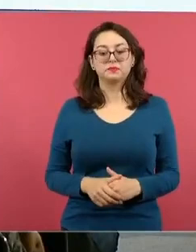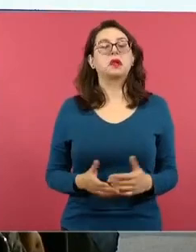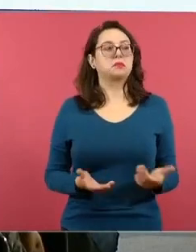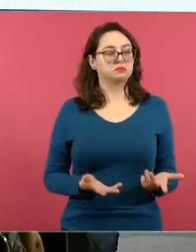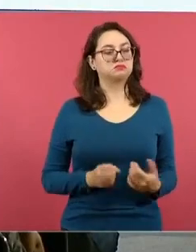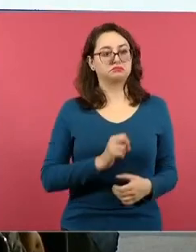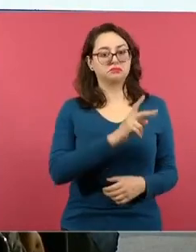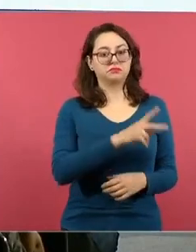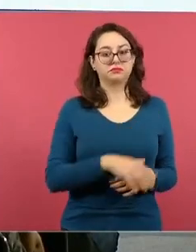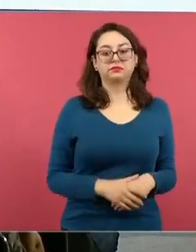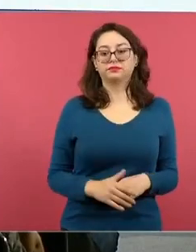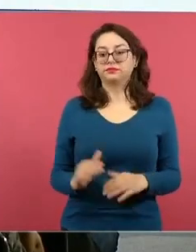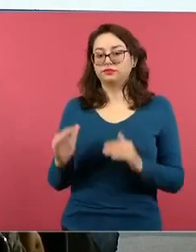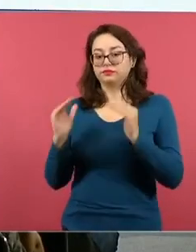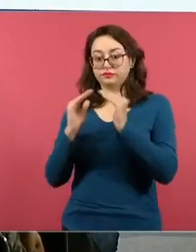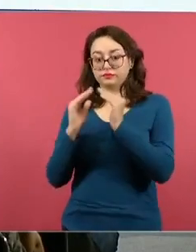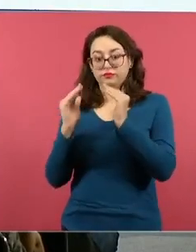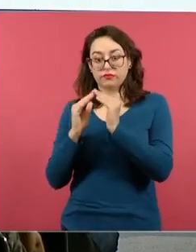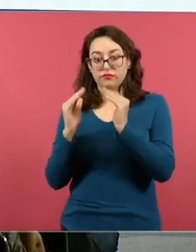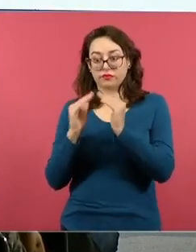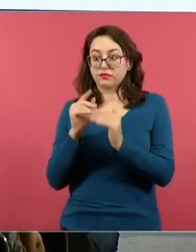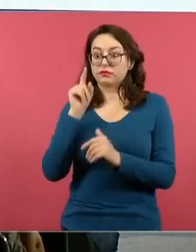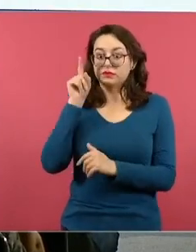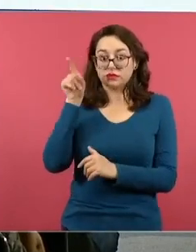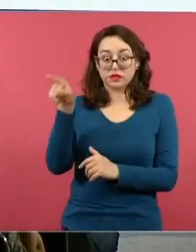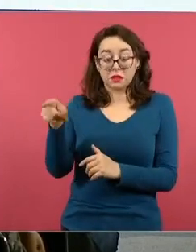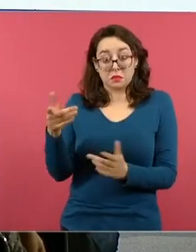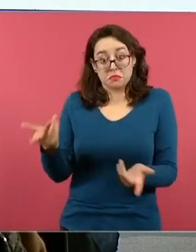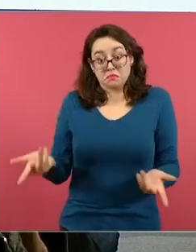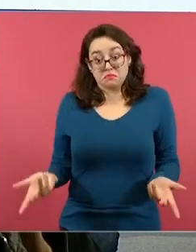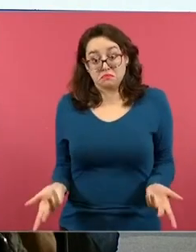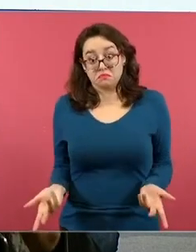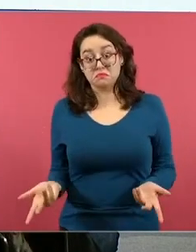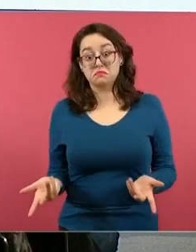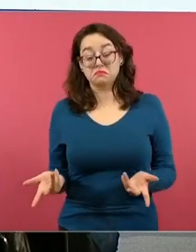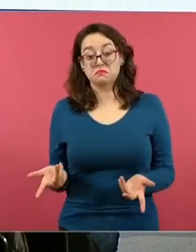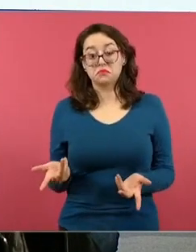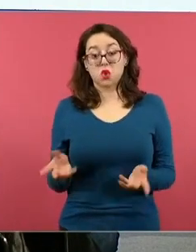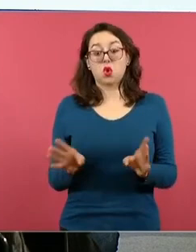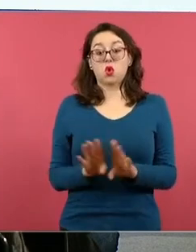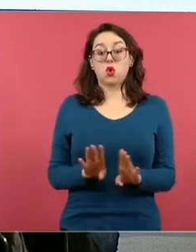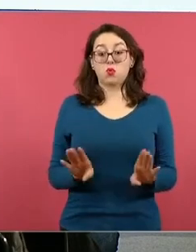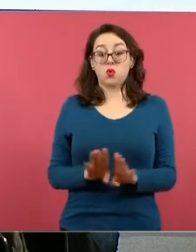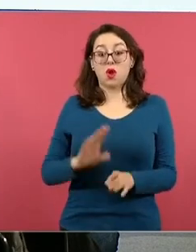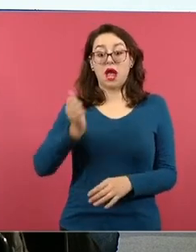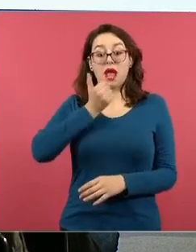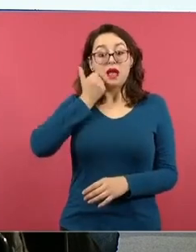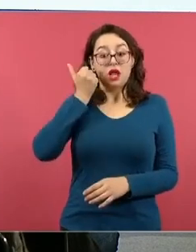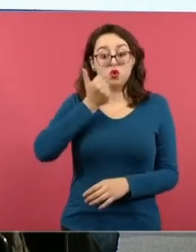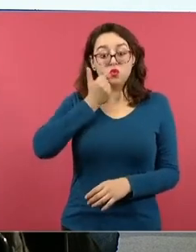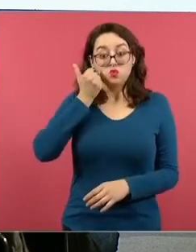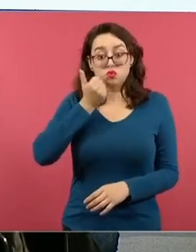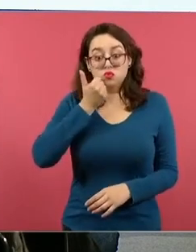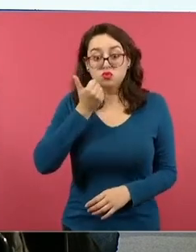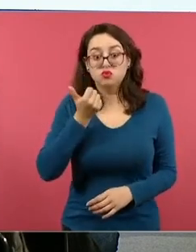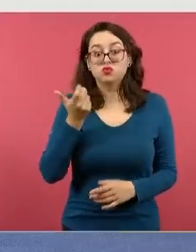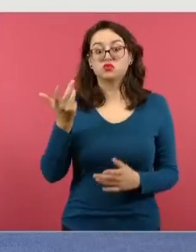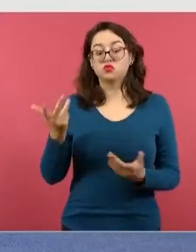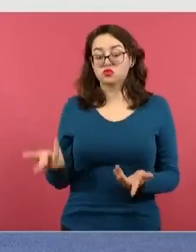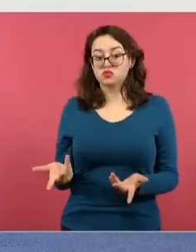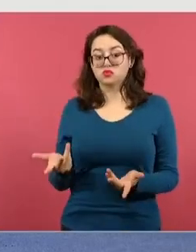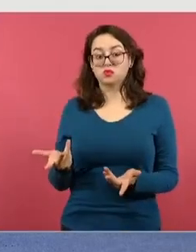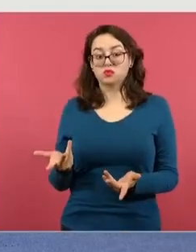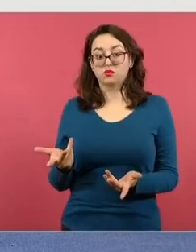casa y yo me imagino porque los alumnos son así, van a llegar